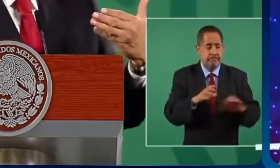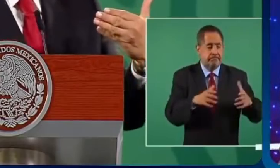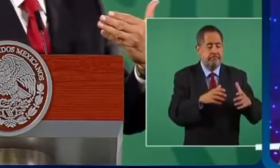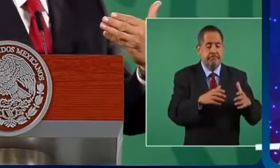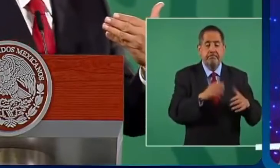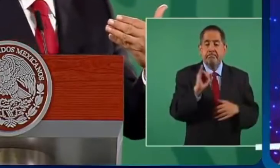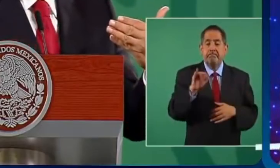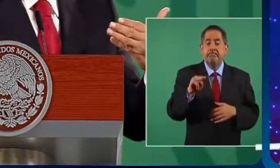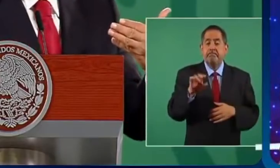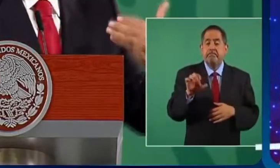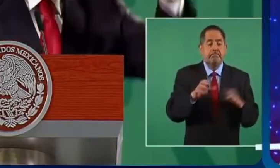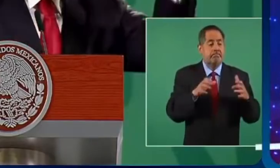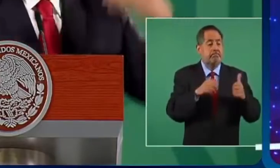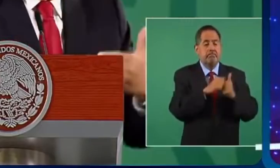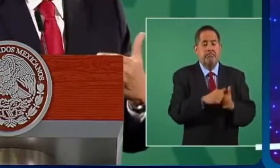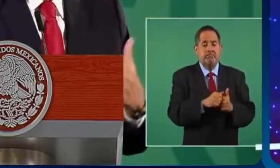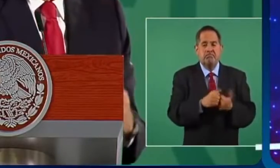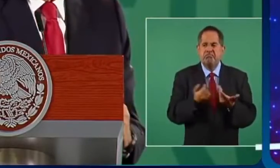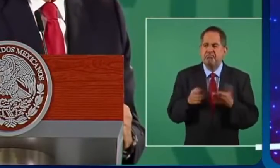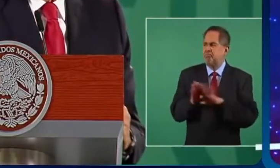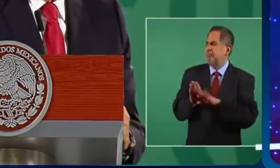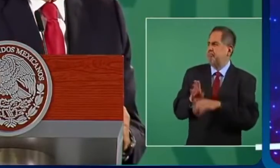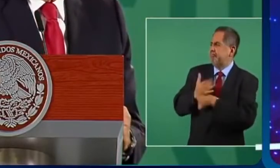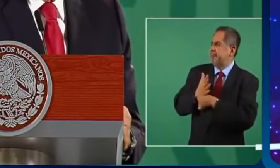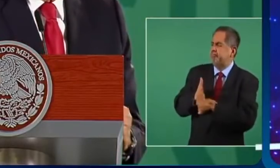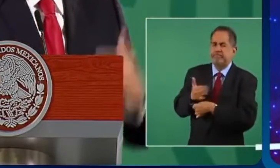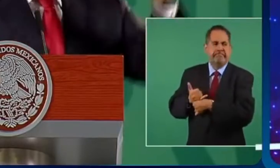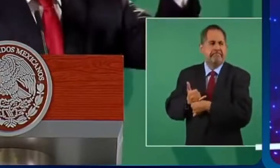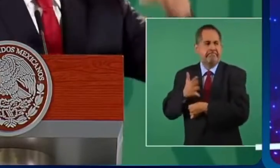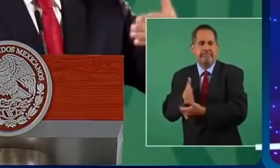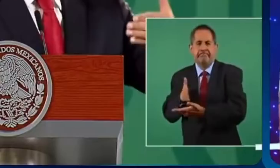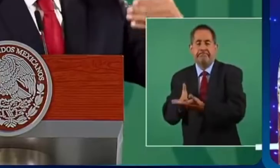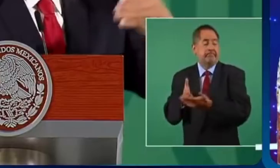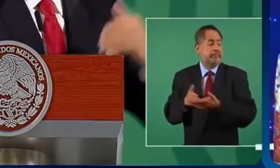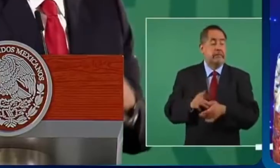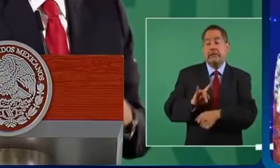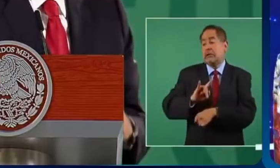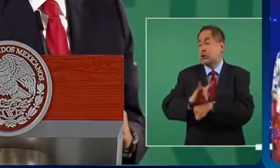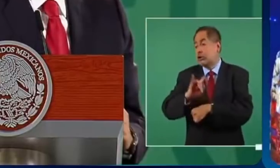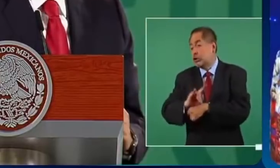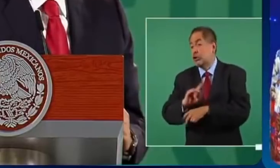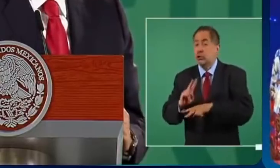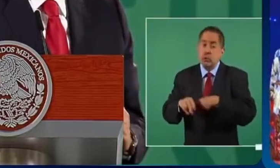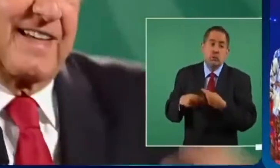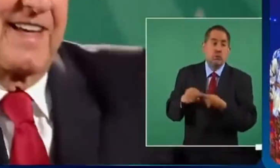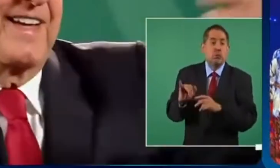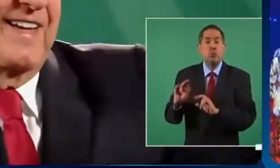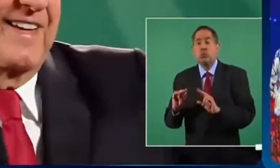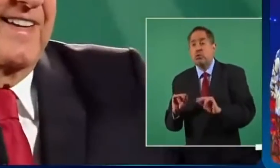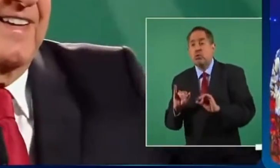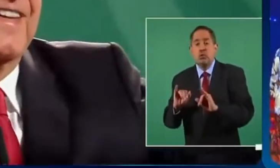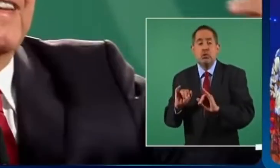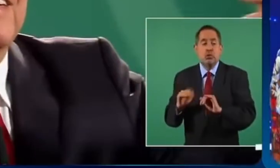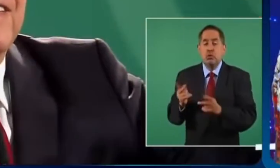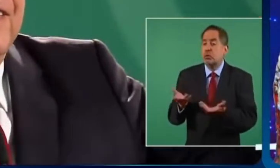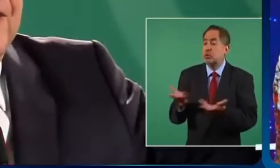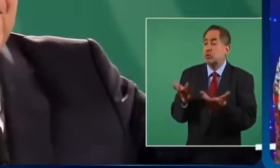a bloquearla o a simular de que